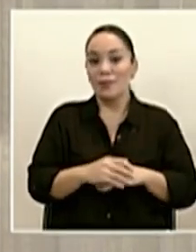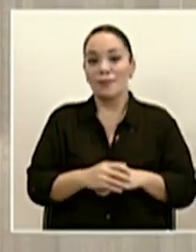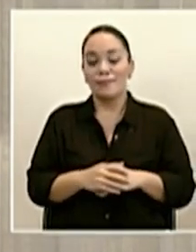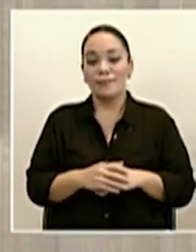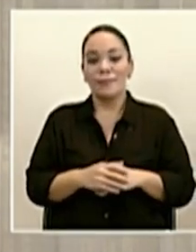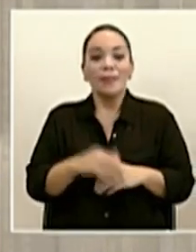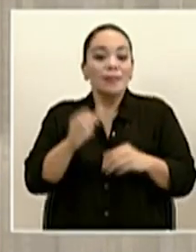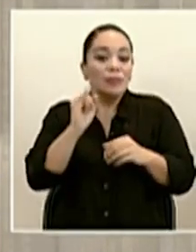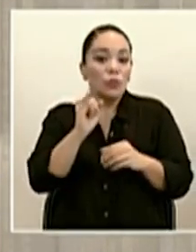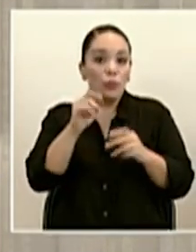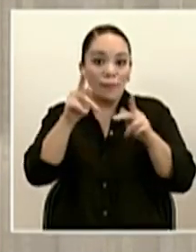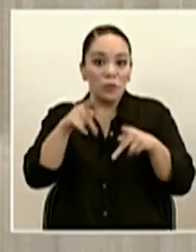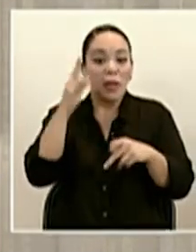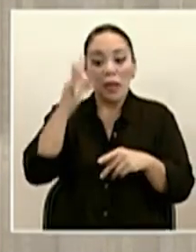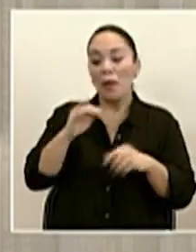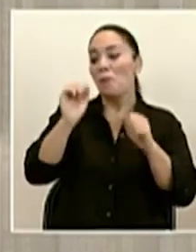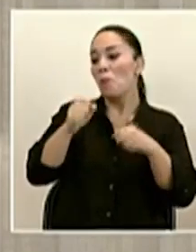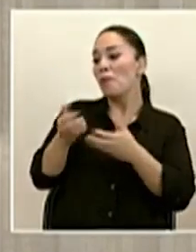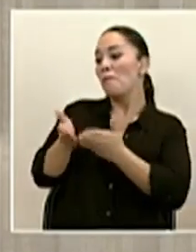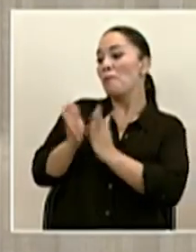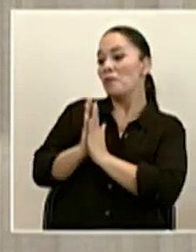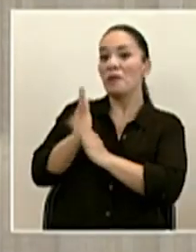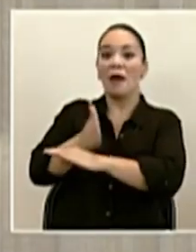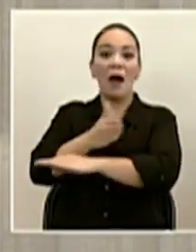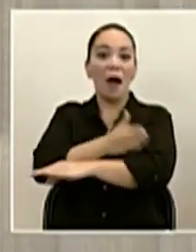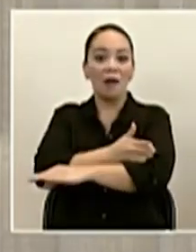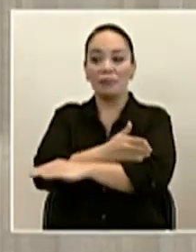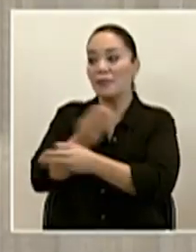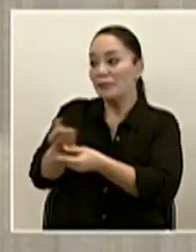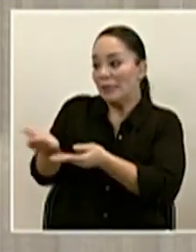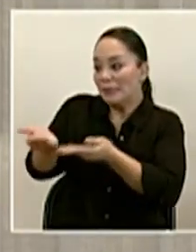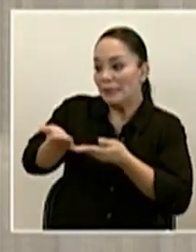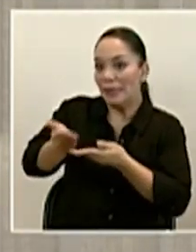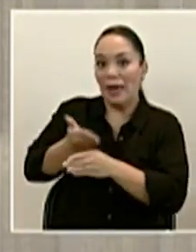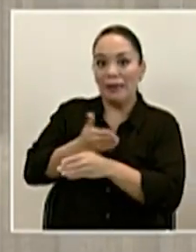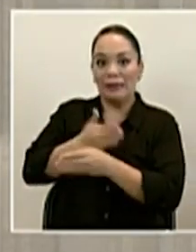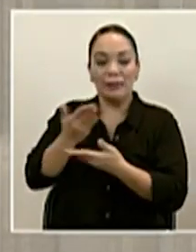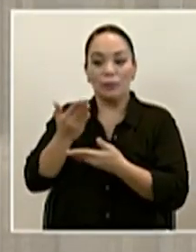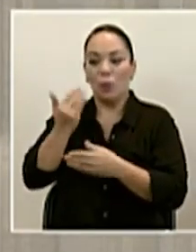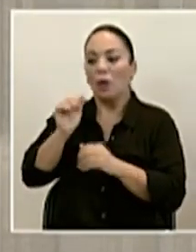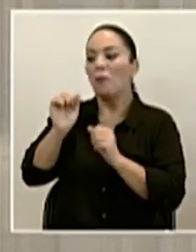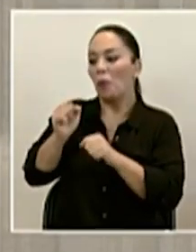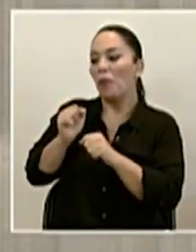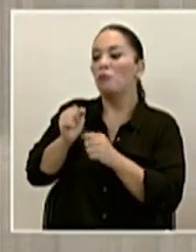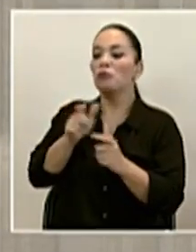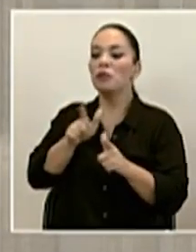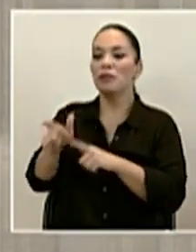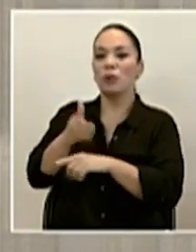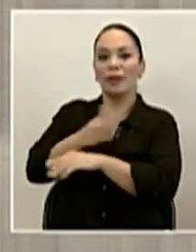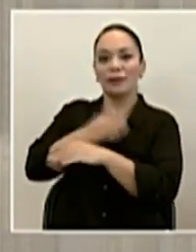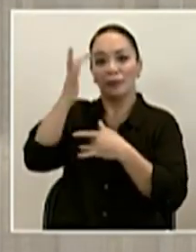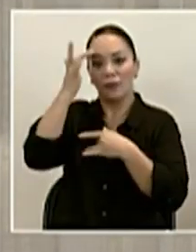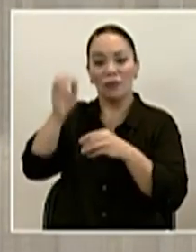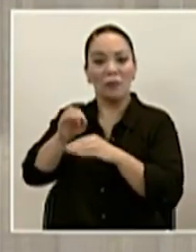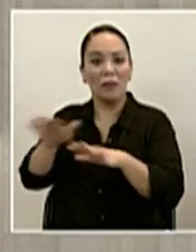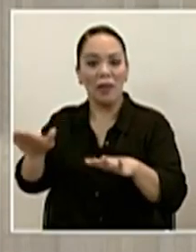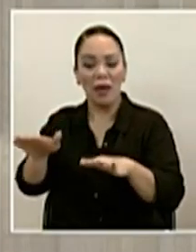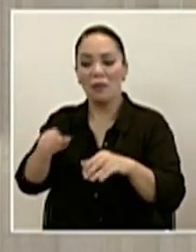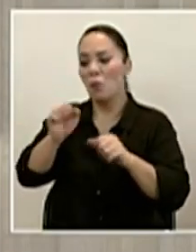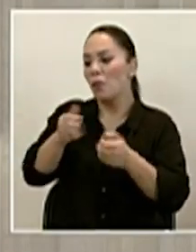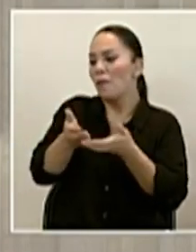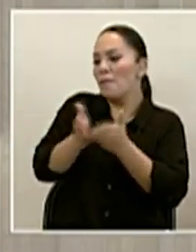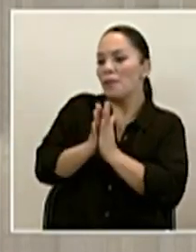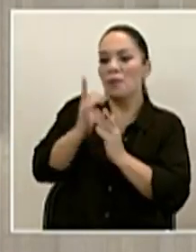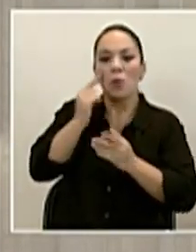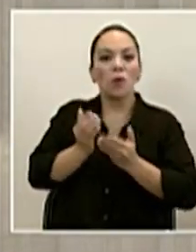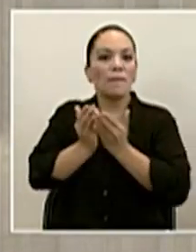con anticipación, porque podemos predecir la demanda en una pandemia y que esto se pueda pedir por barco, que